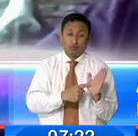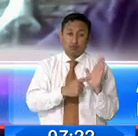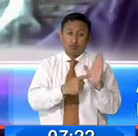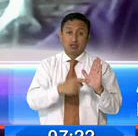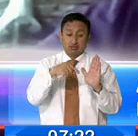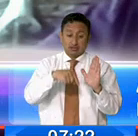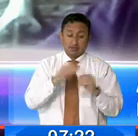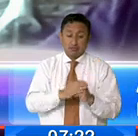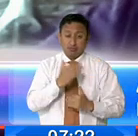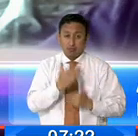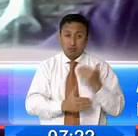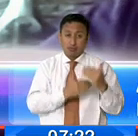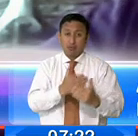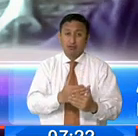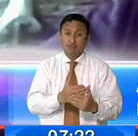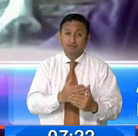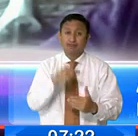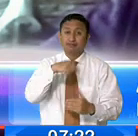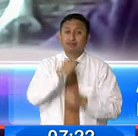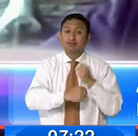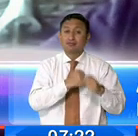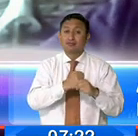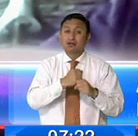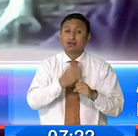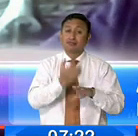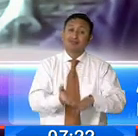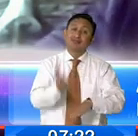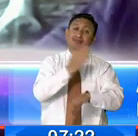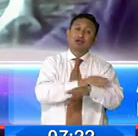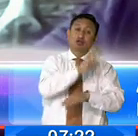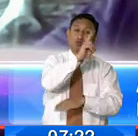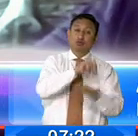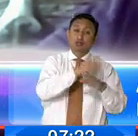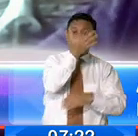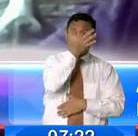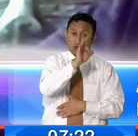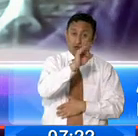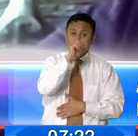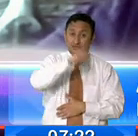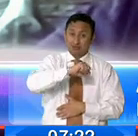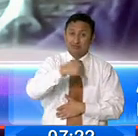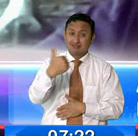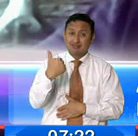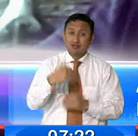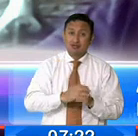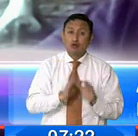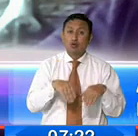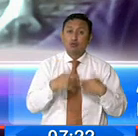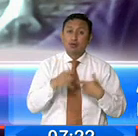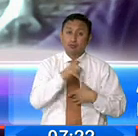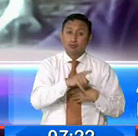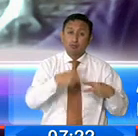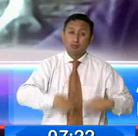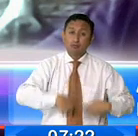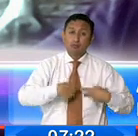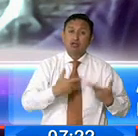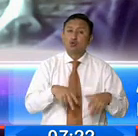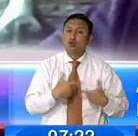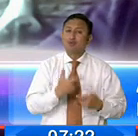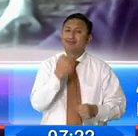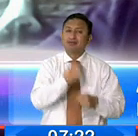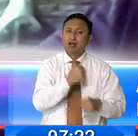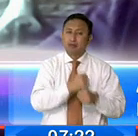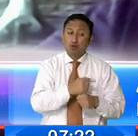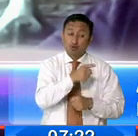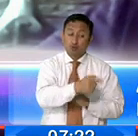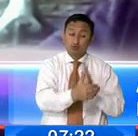venido desarrollando durante este año y el año anterior también tienen que ver con los medios de vida y buscar el desarrollo